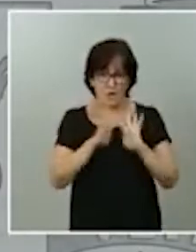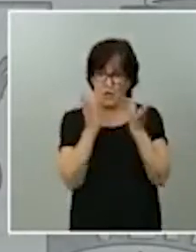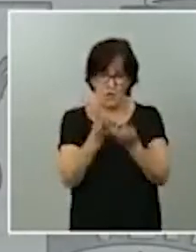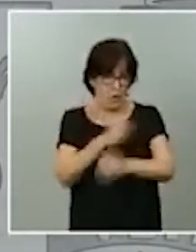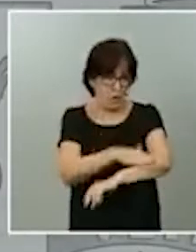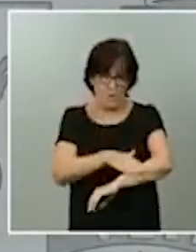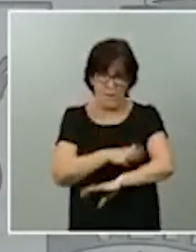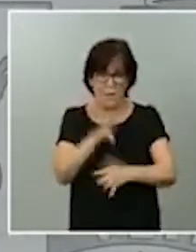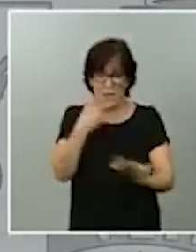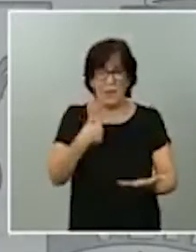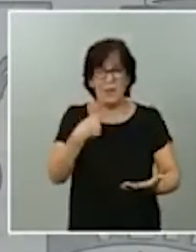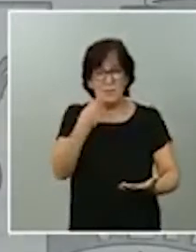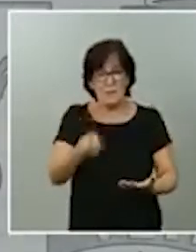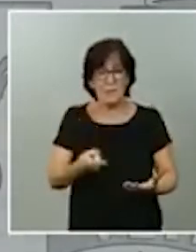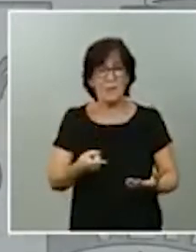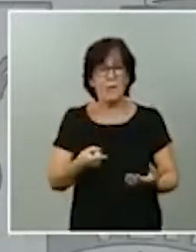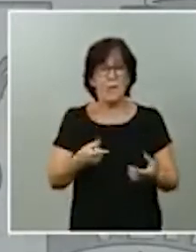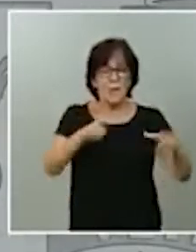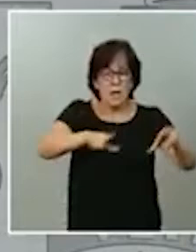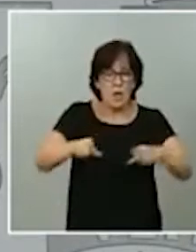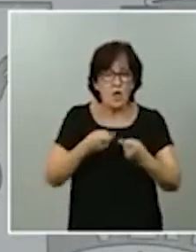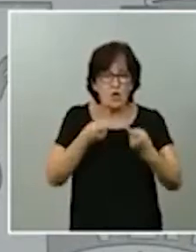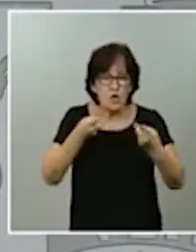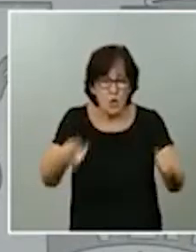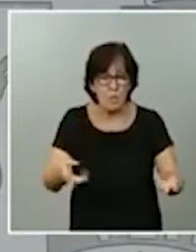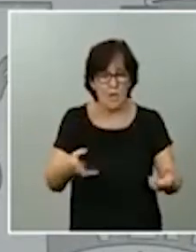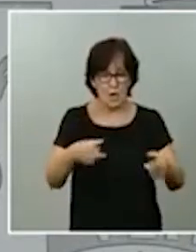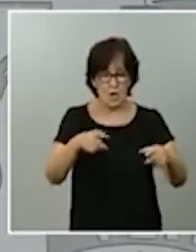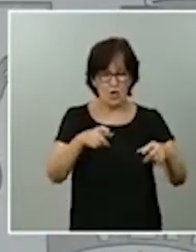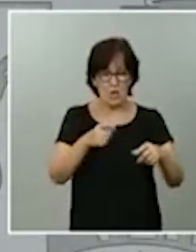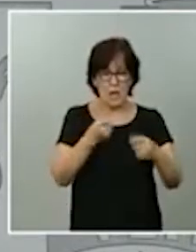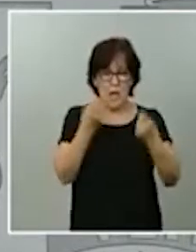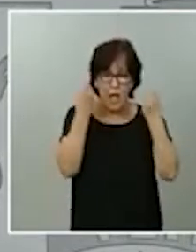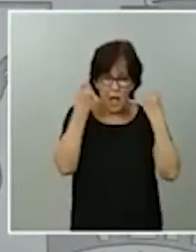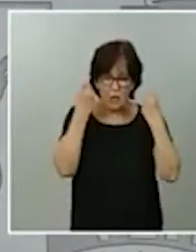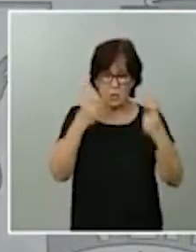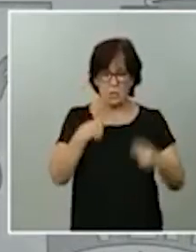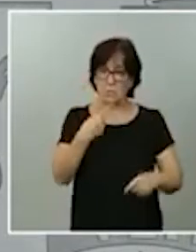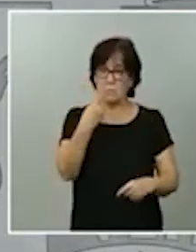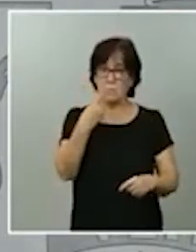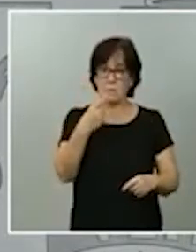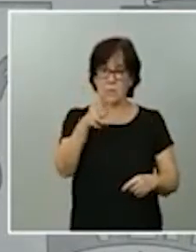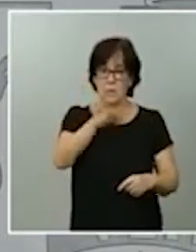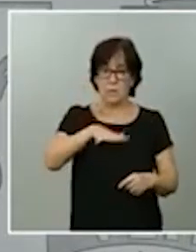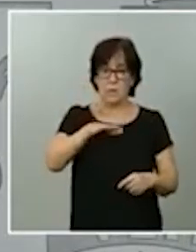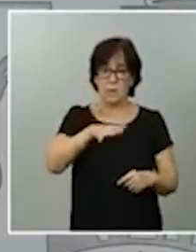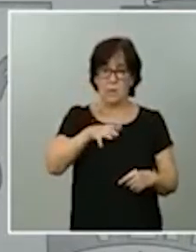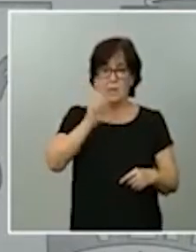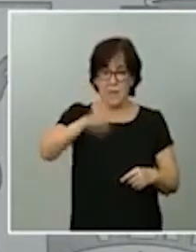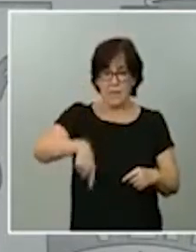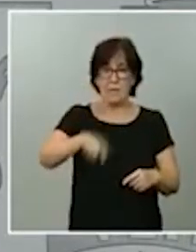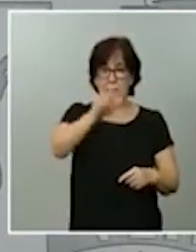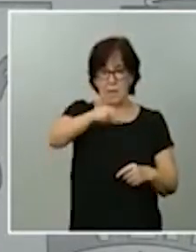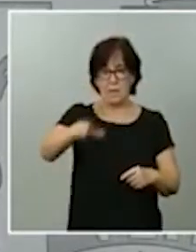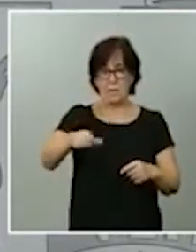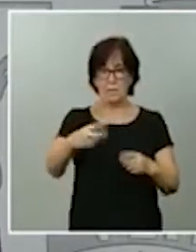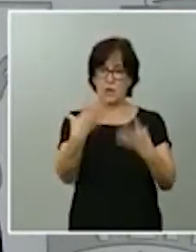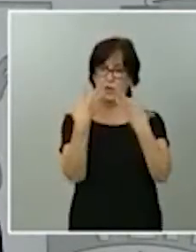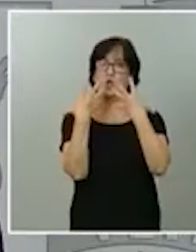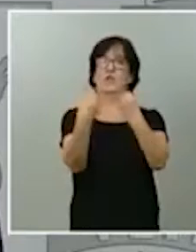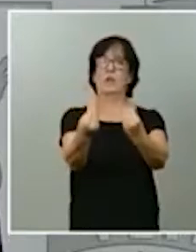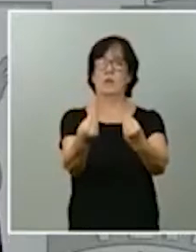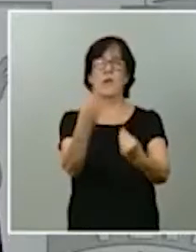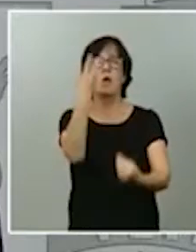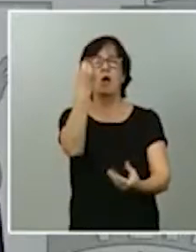hablamos, por ejemplo, de ratios y demás, para que también los ciudadanos nos entiendan, porque en muchas ocasiones,